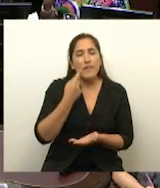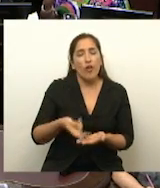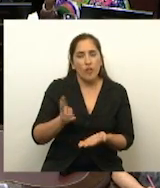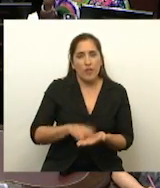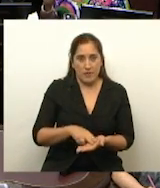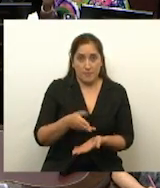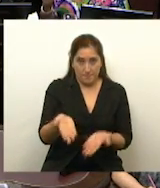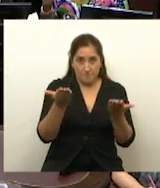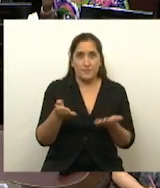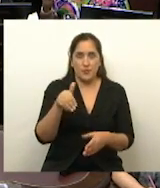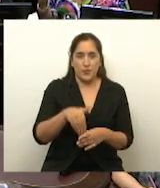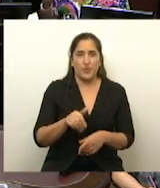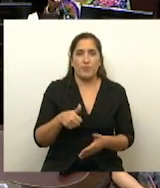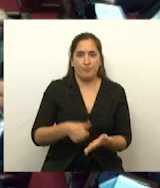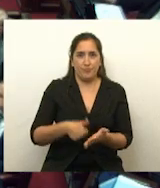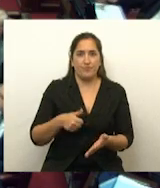vota.